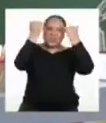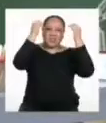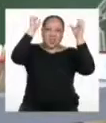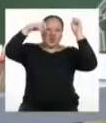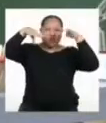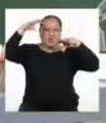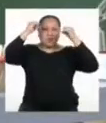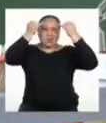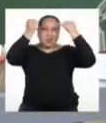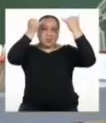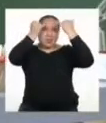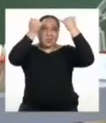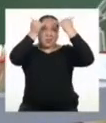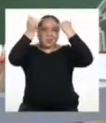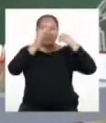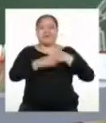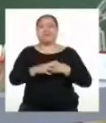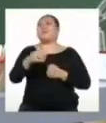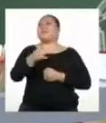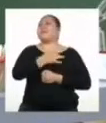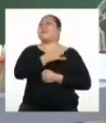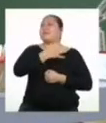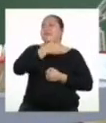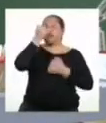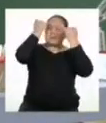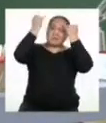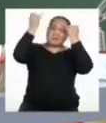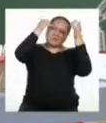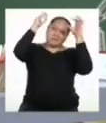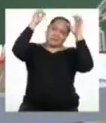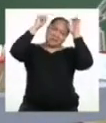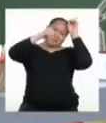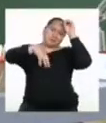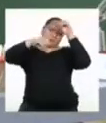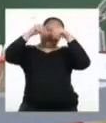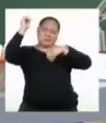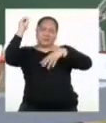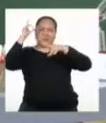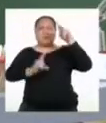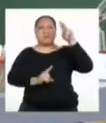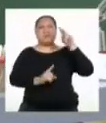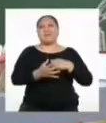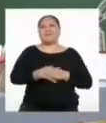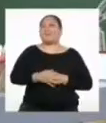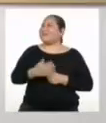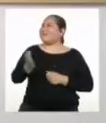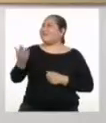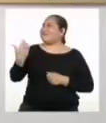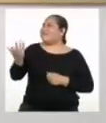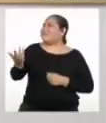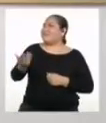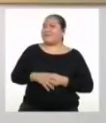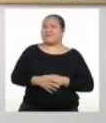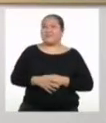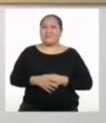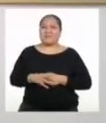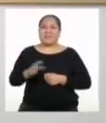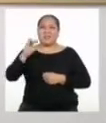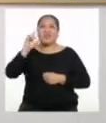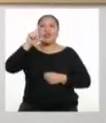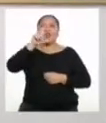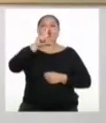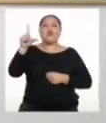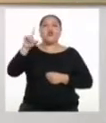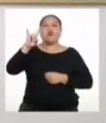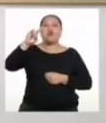de ideas. Es más, ya siento a las ideas cayendo como las lluvias de la selva. Pero, ¿qué es? Es como un método